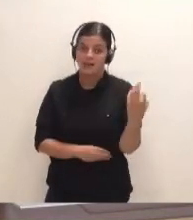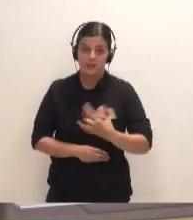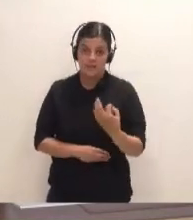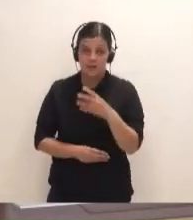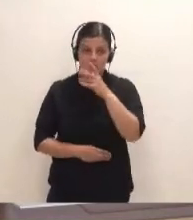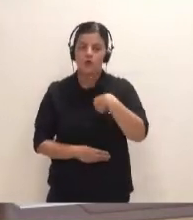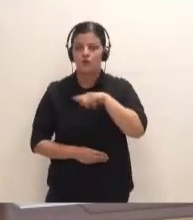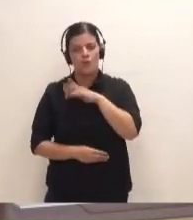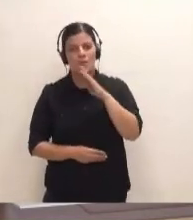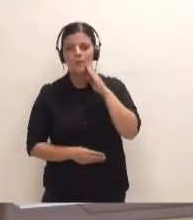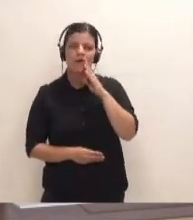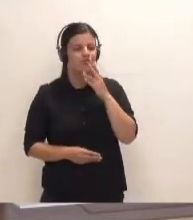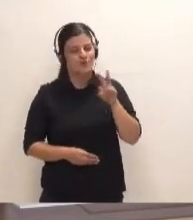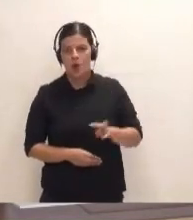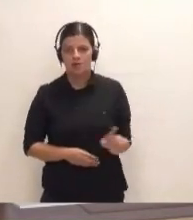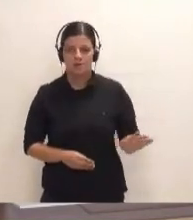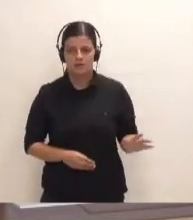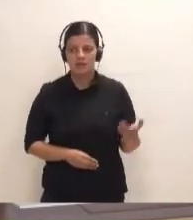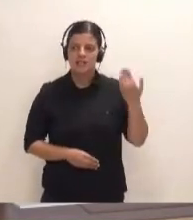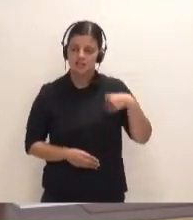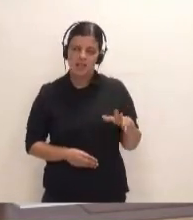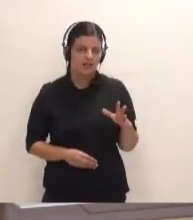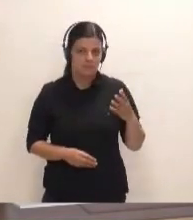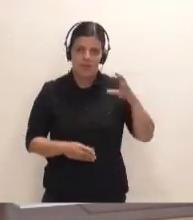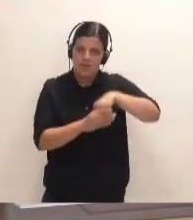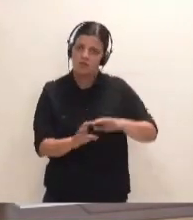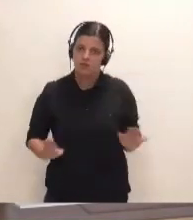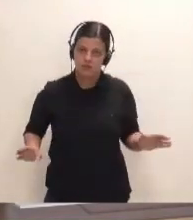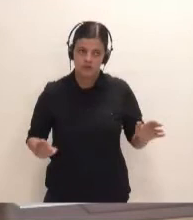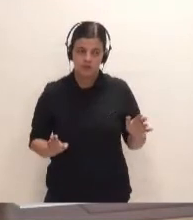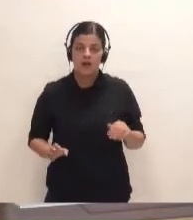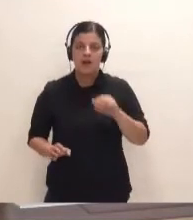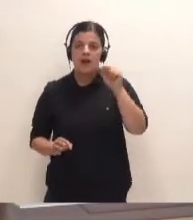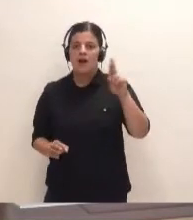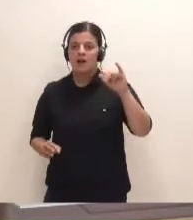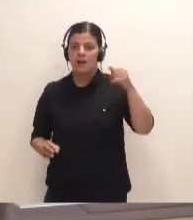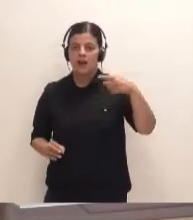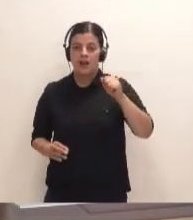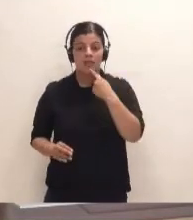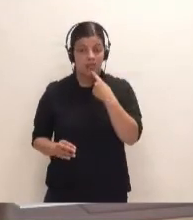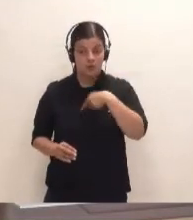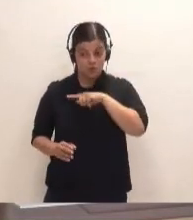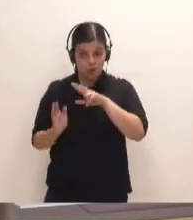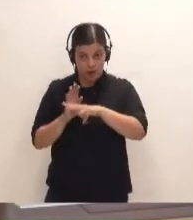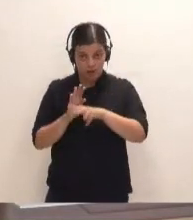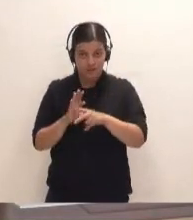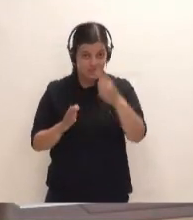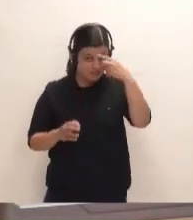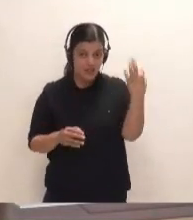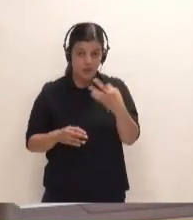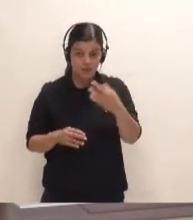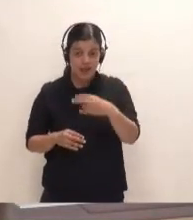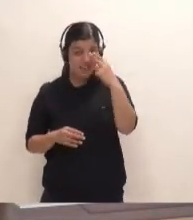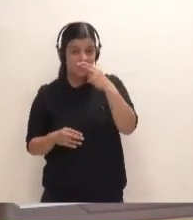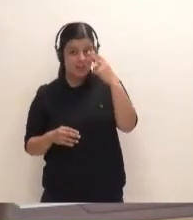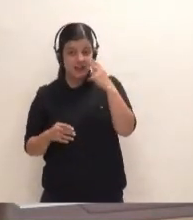las madres de nadie. Eso ya se da por hecho. Señora Riaga, usted dice que vamos tarde. Mire, ¿sabe lo que pasa? Que los